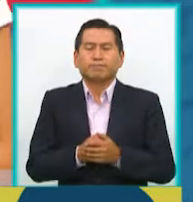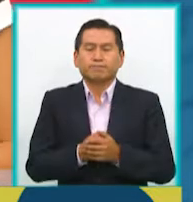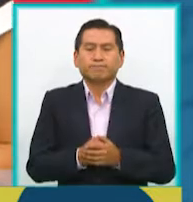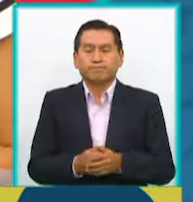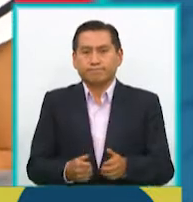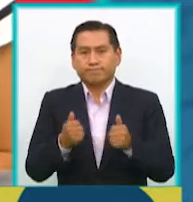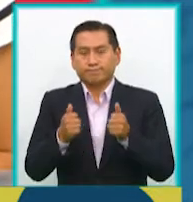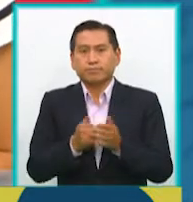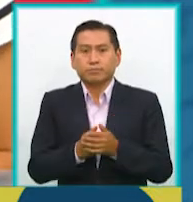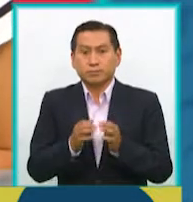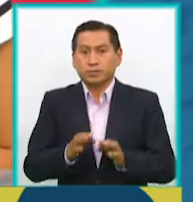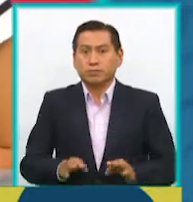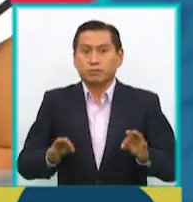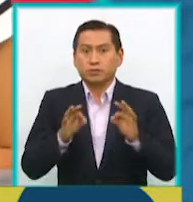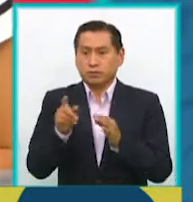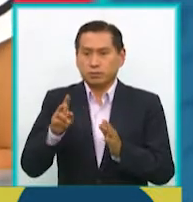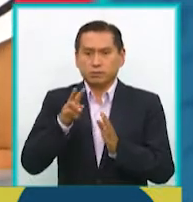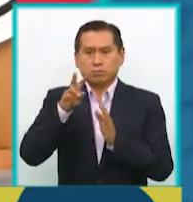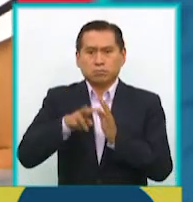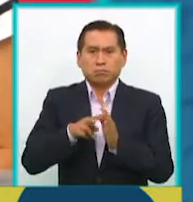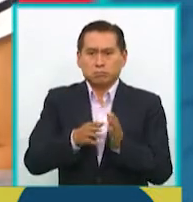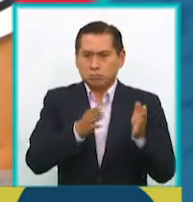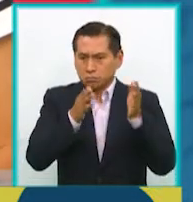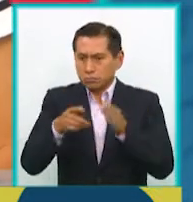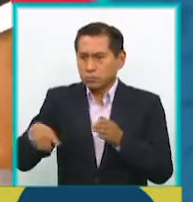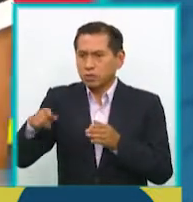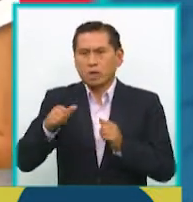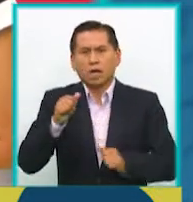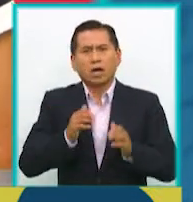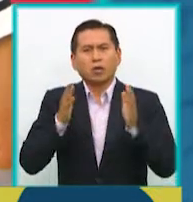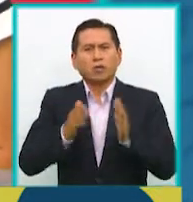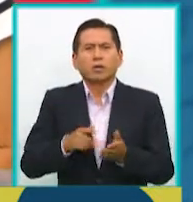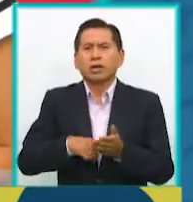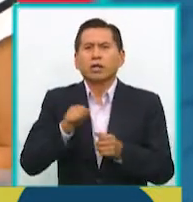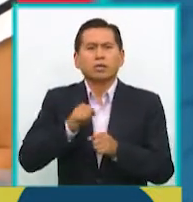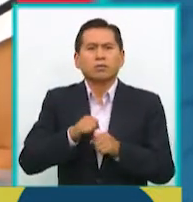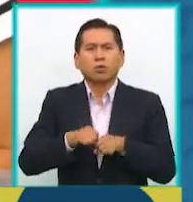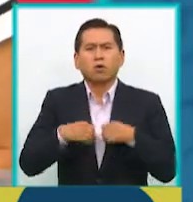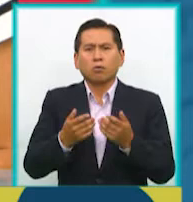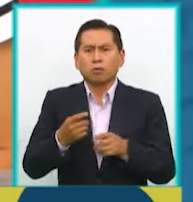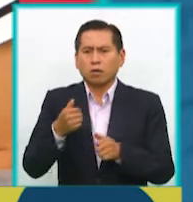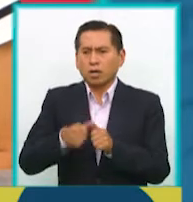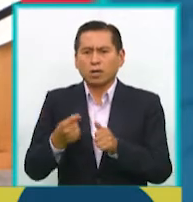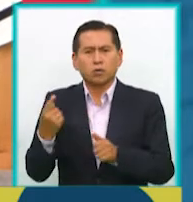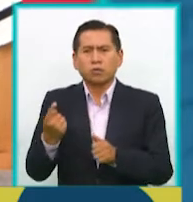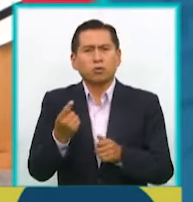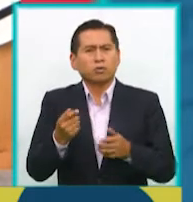Creo que el otro reto de la película ha ido por el lado de los actores. ¿Cómo ha sido el trabajo con cada uno de ellos?